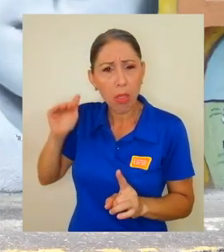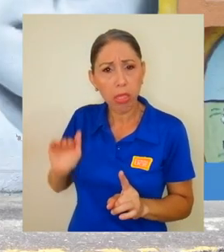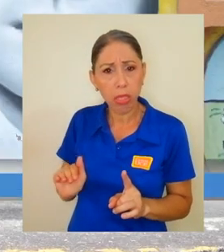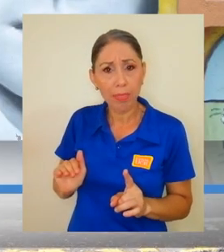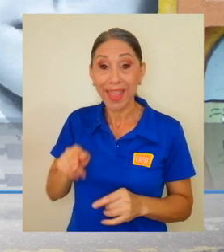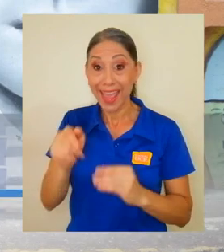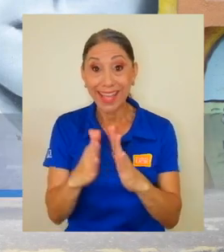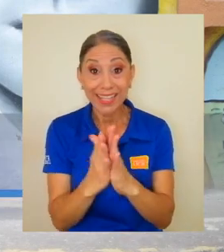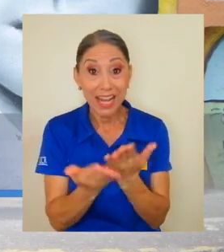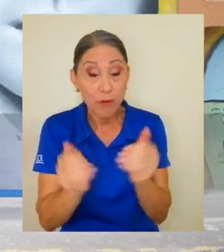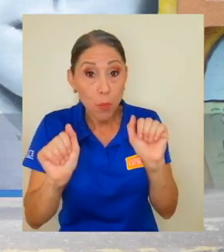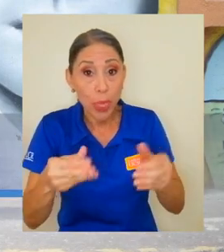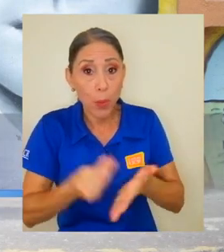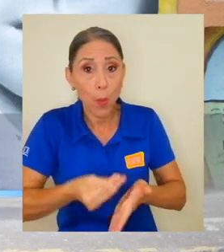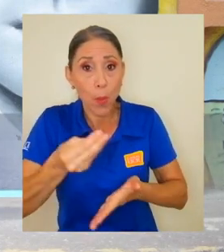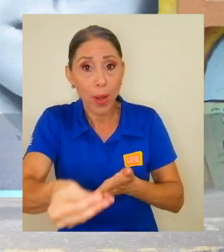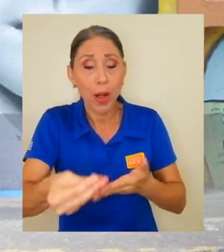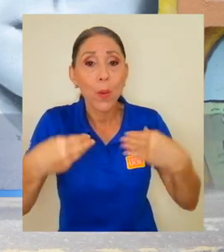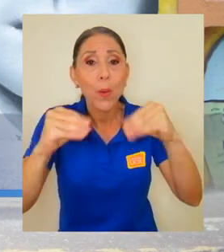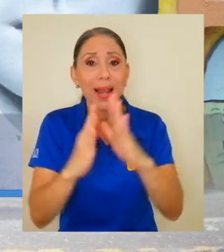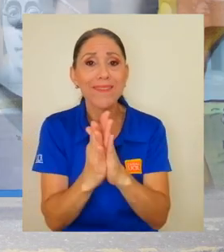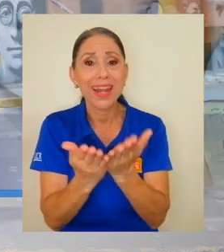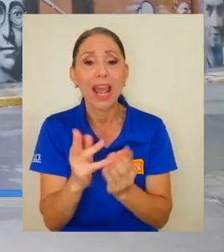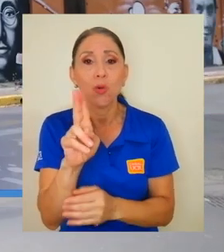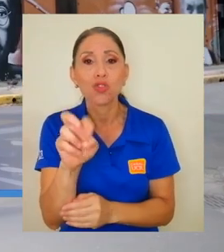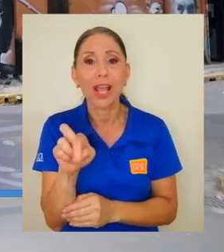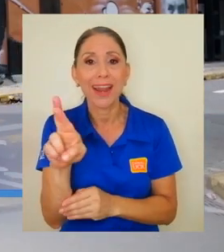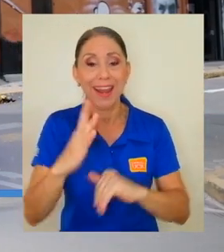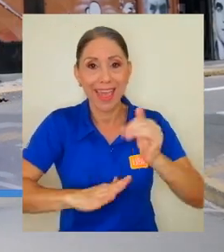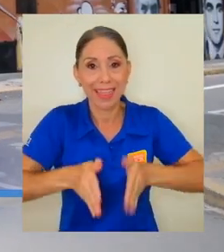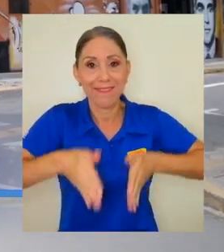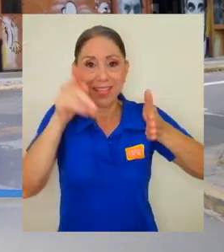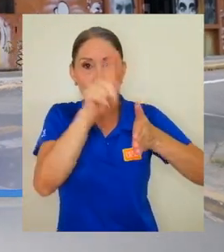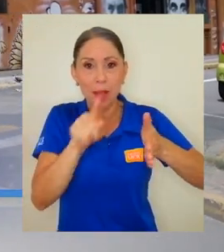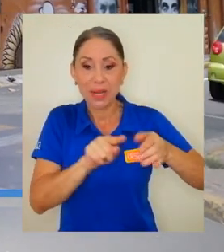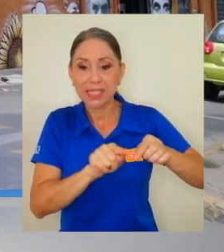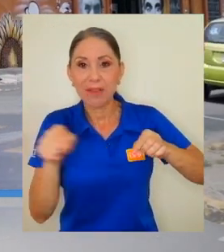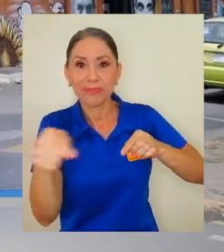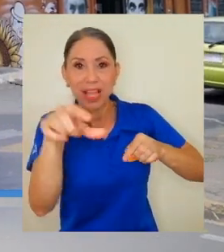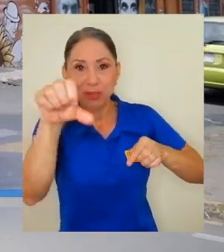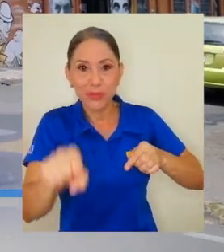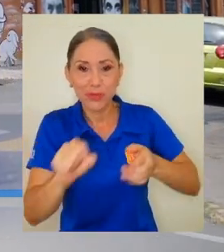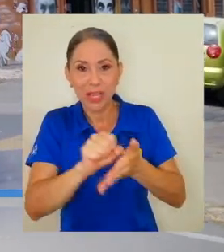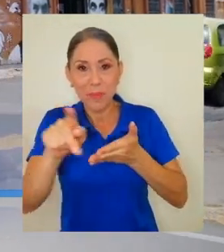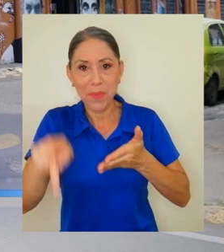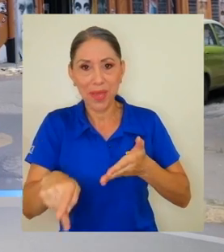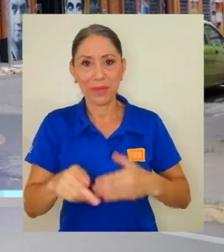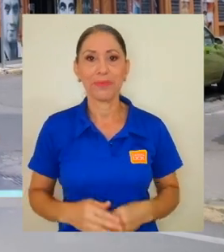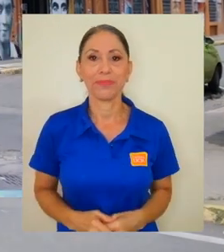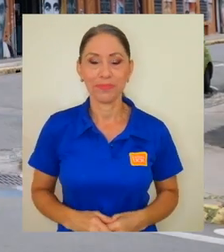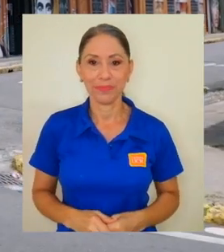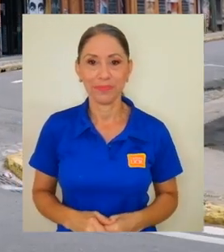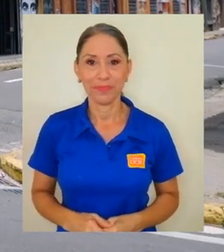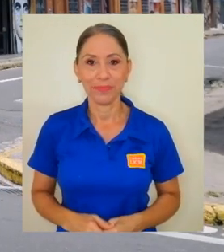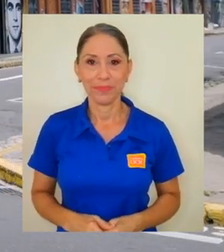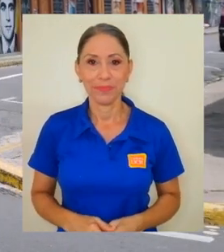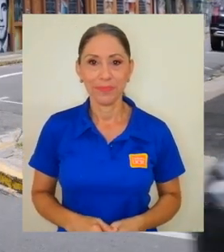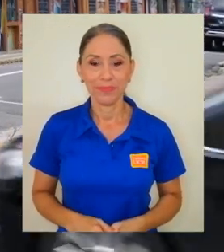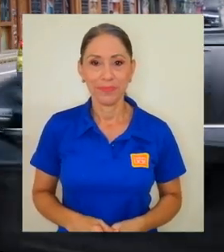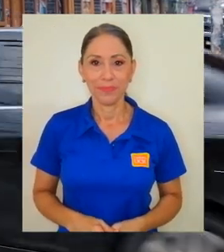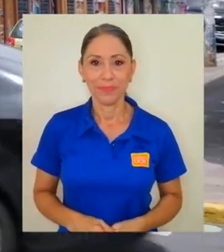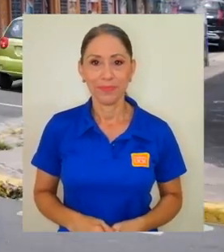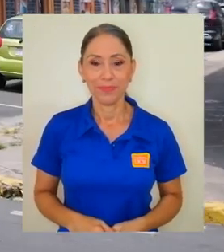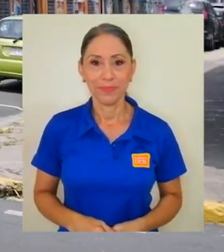Este libro está disponible en la librería UCR, ubicada al costado sur del edificio Zaprisa en San Pedro de Montes de Oca.